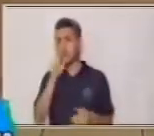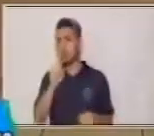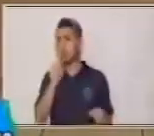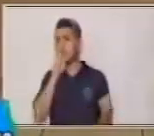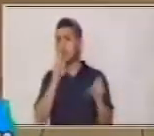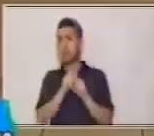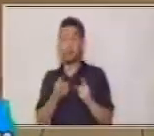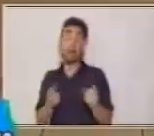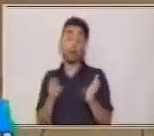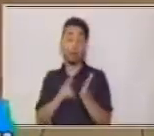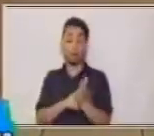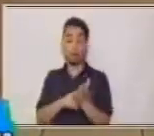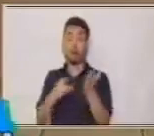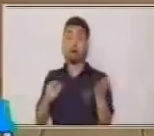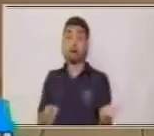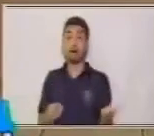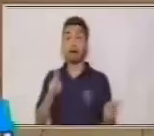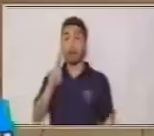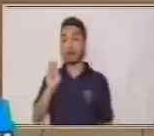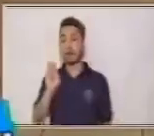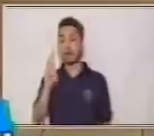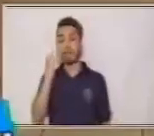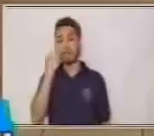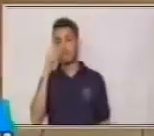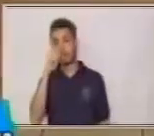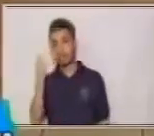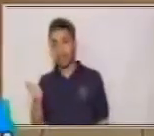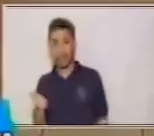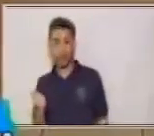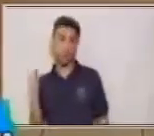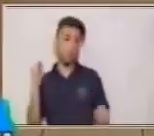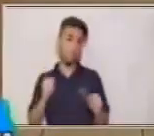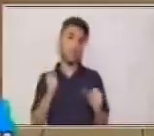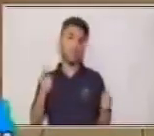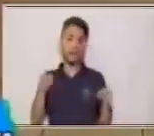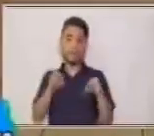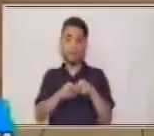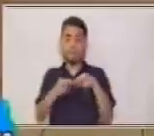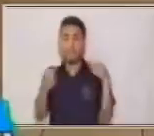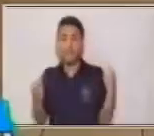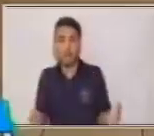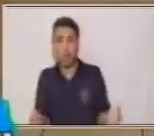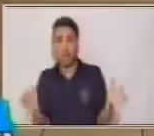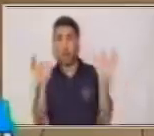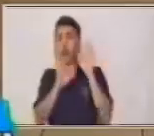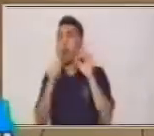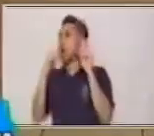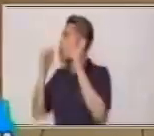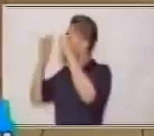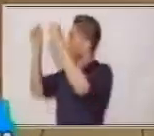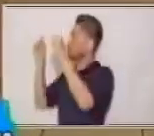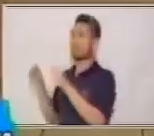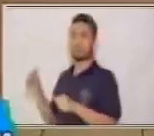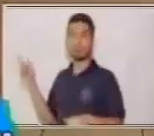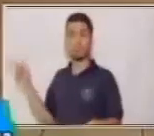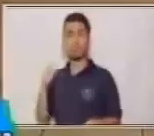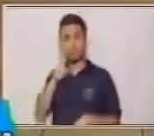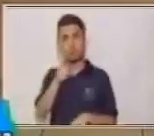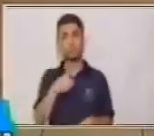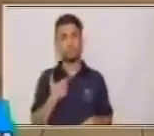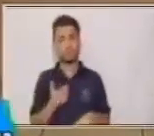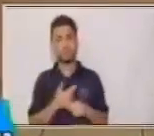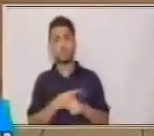revista. Así es, puede ser el periódico o puede ser cualquier afiche publicitario que encuentres.